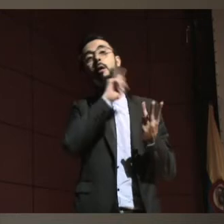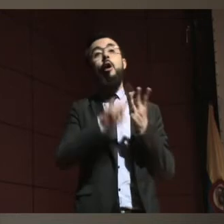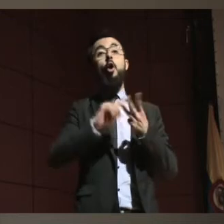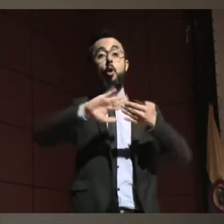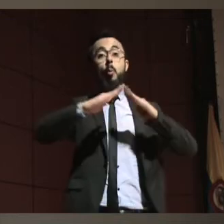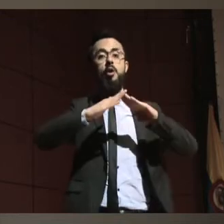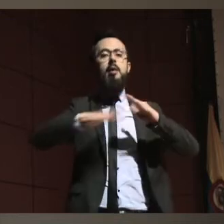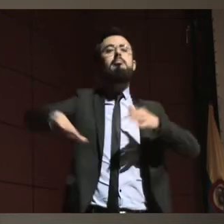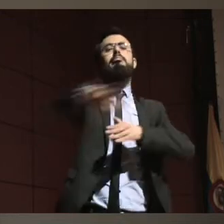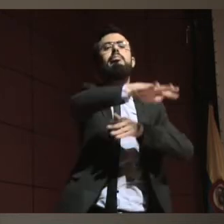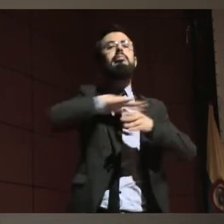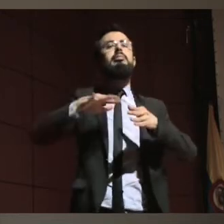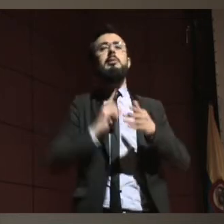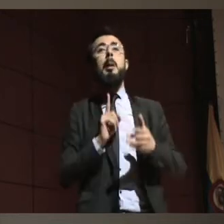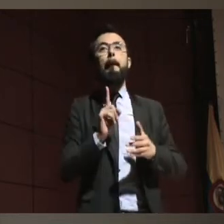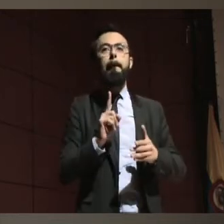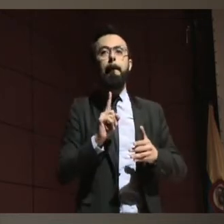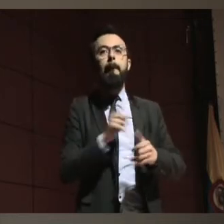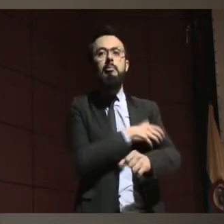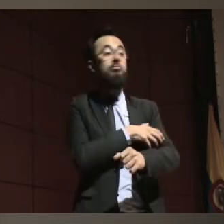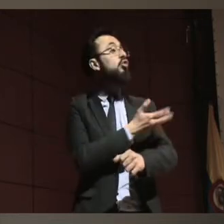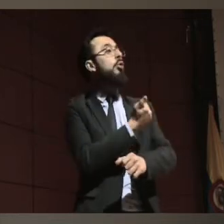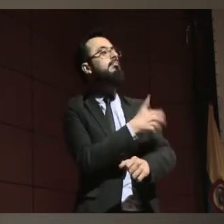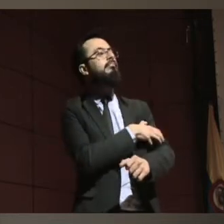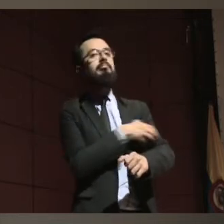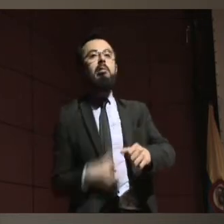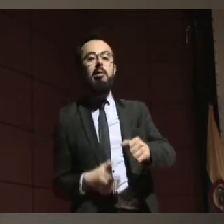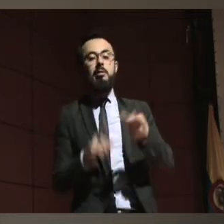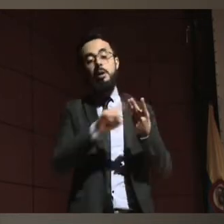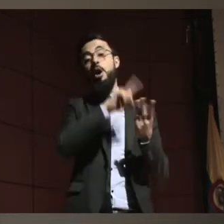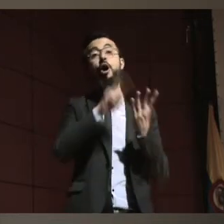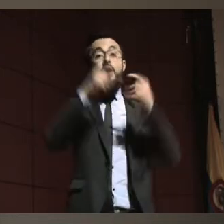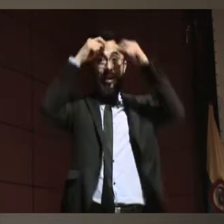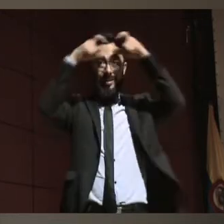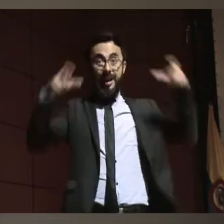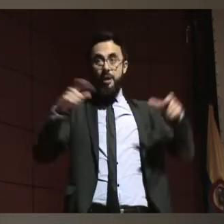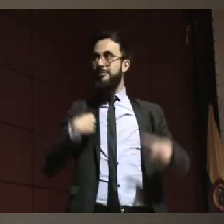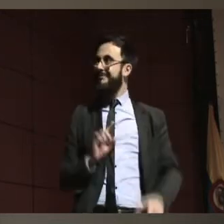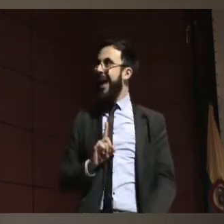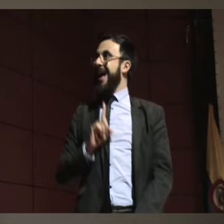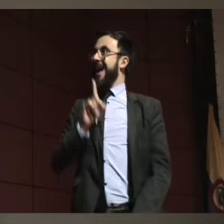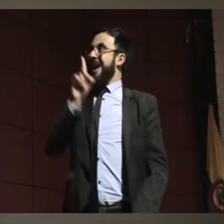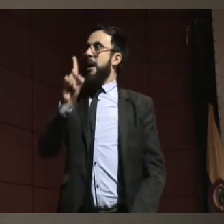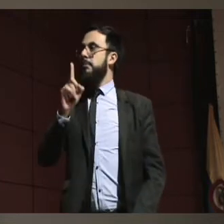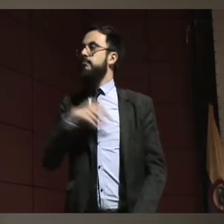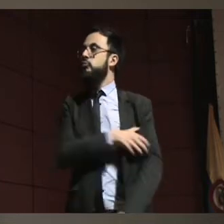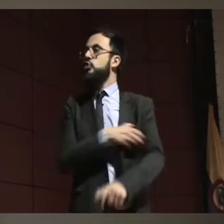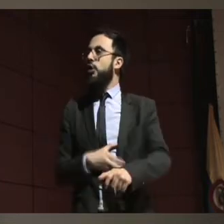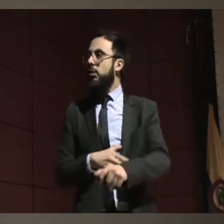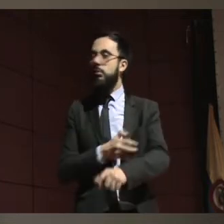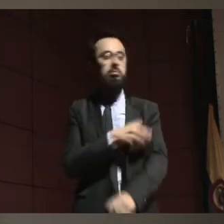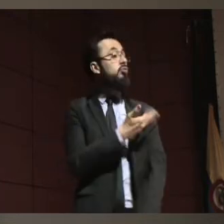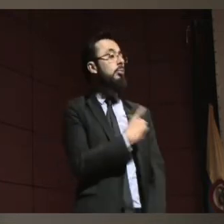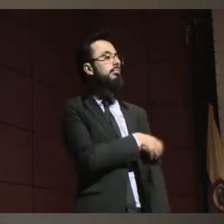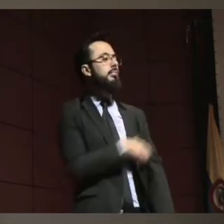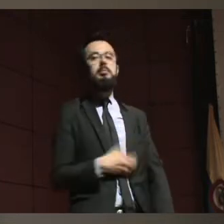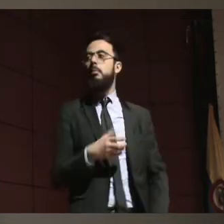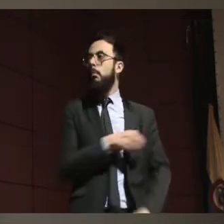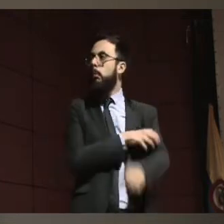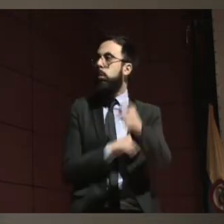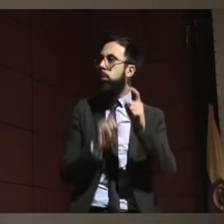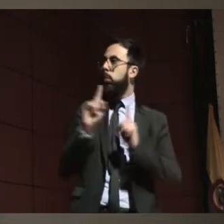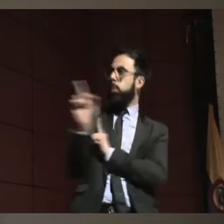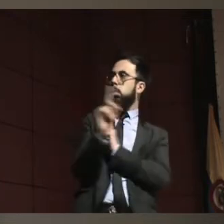estado, ¿sí? En el ámbito de la docencia, por ejemplo. Yo creo que muchos de